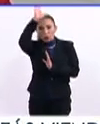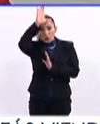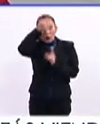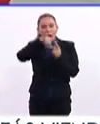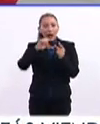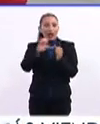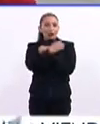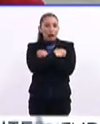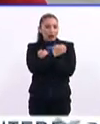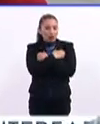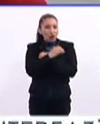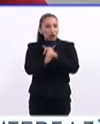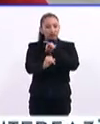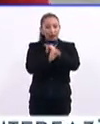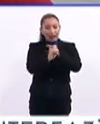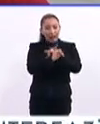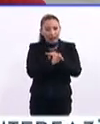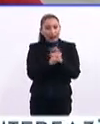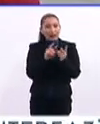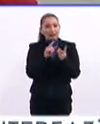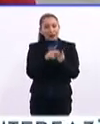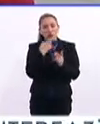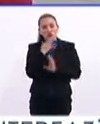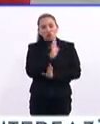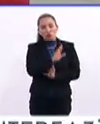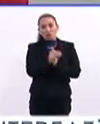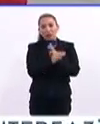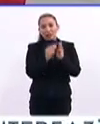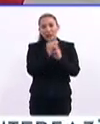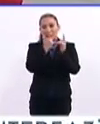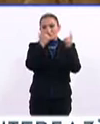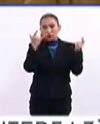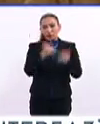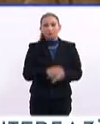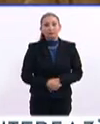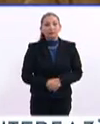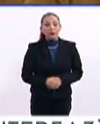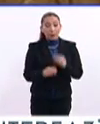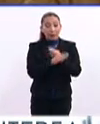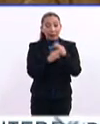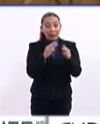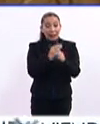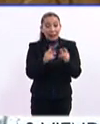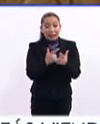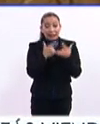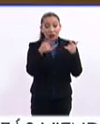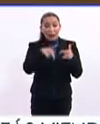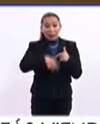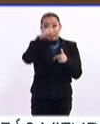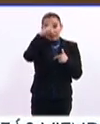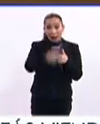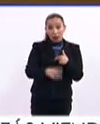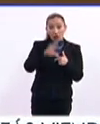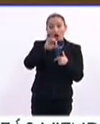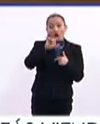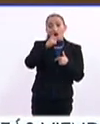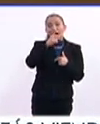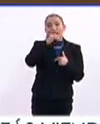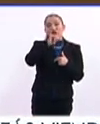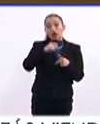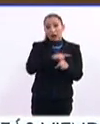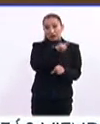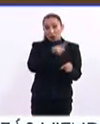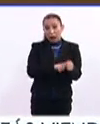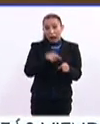educación, la agenda digital y la preservación del material histórico. Material histórico que en México el Colegio Nacional